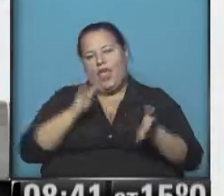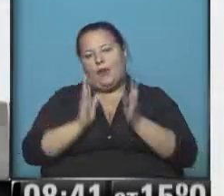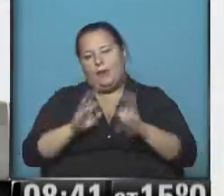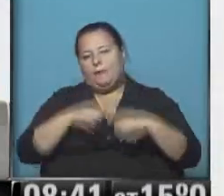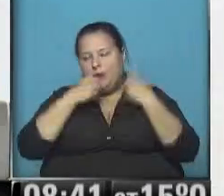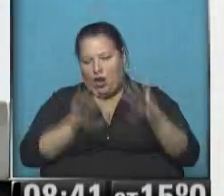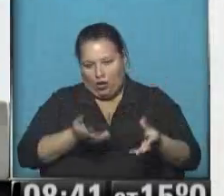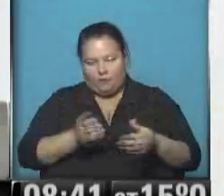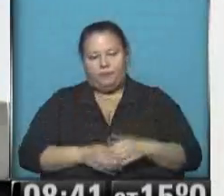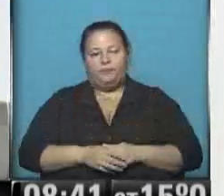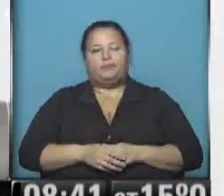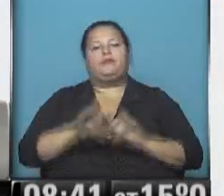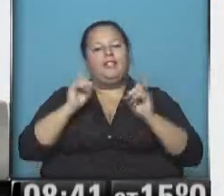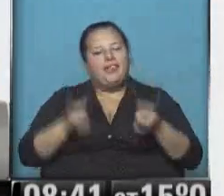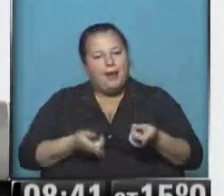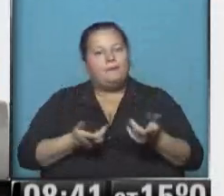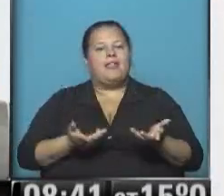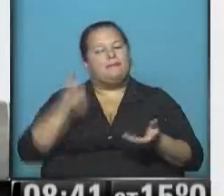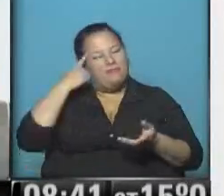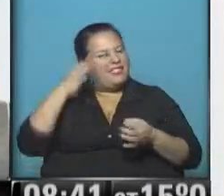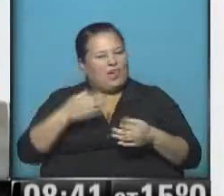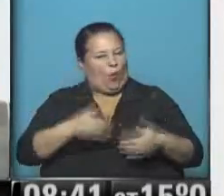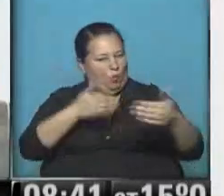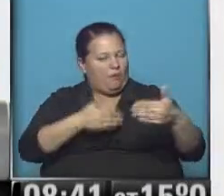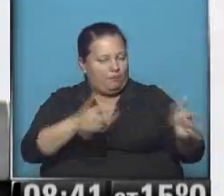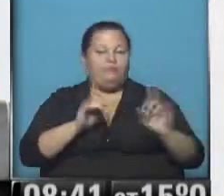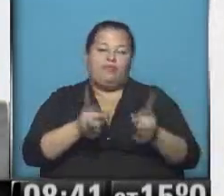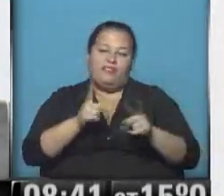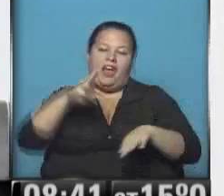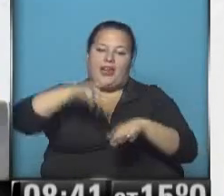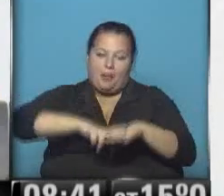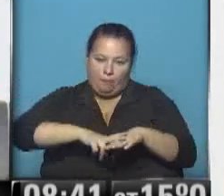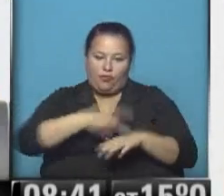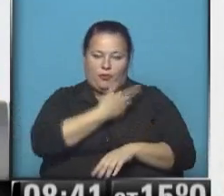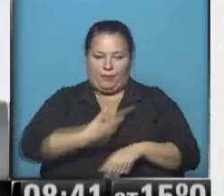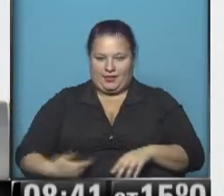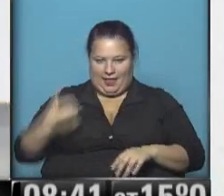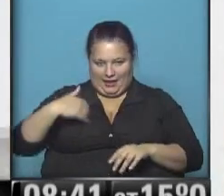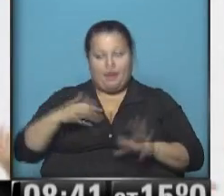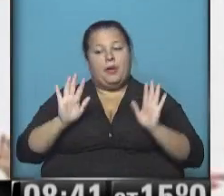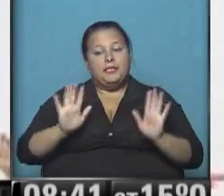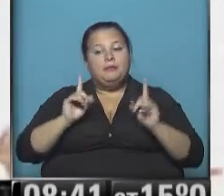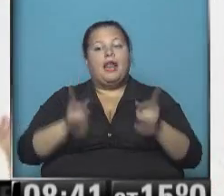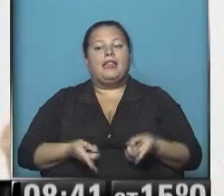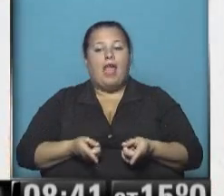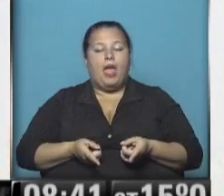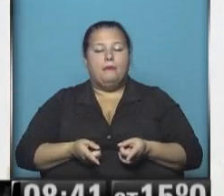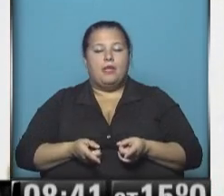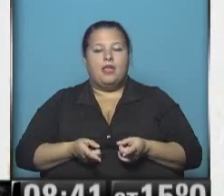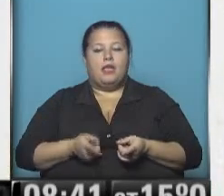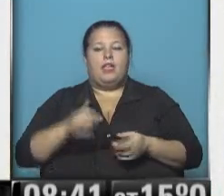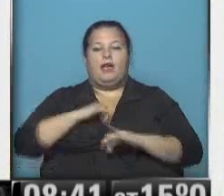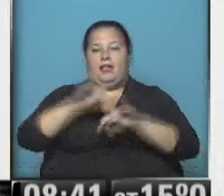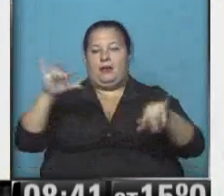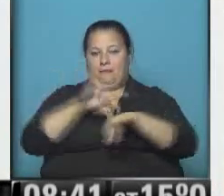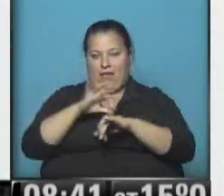recuperación, era también un poco lo esperable. Bueno, seguirá en reposo la mandataria argentina. Sí, vamos a esperar también el nuevo parte